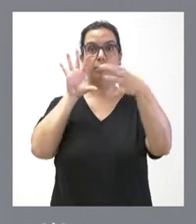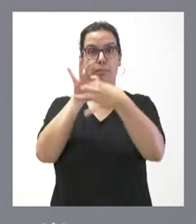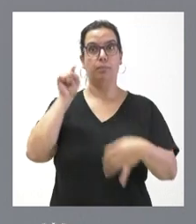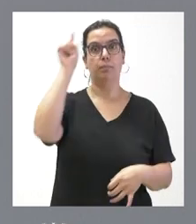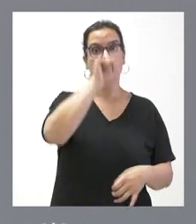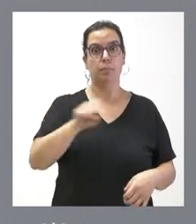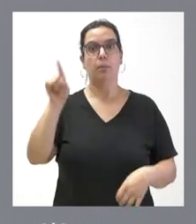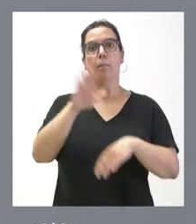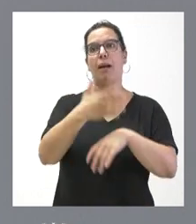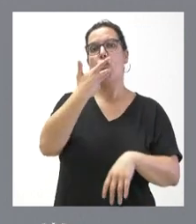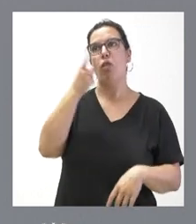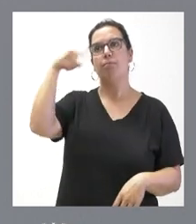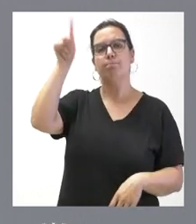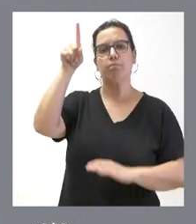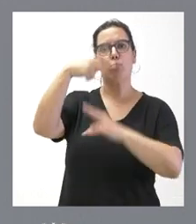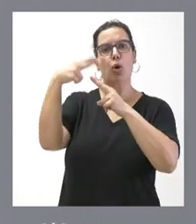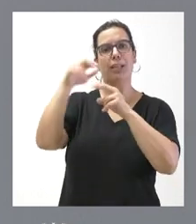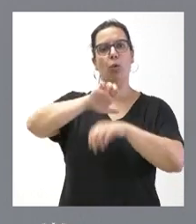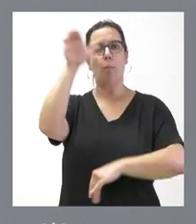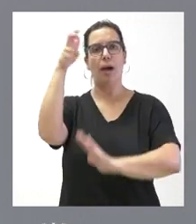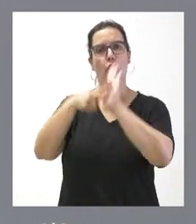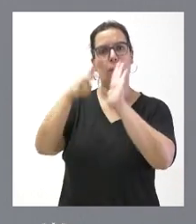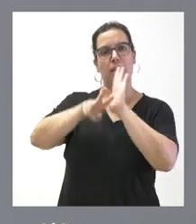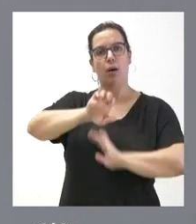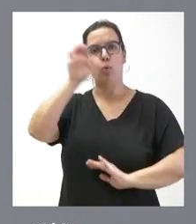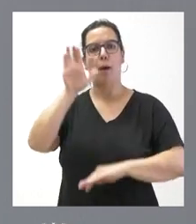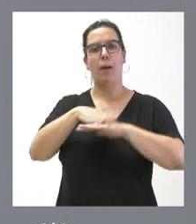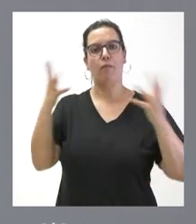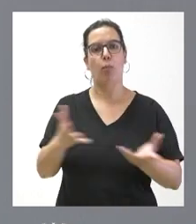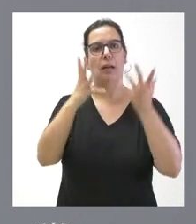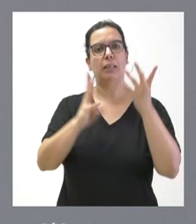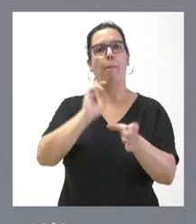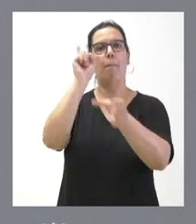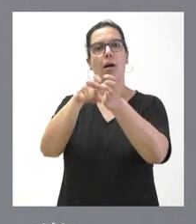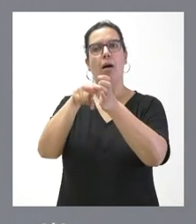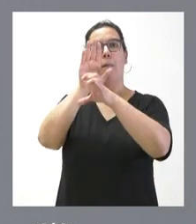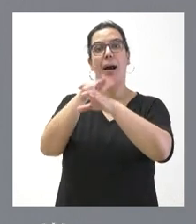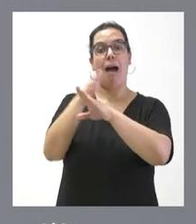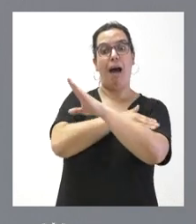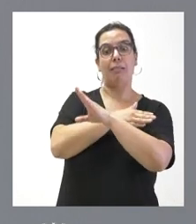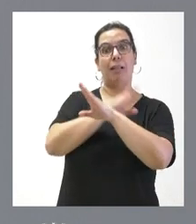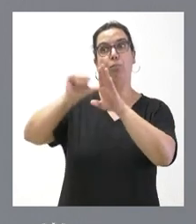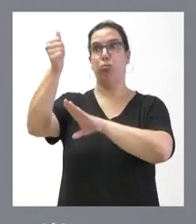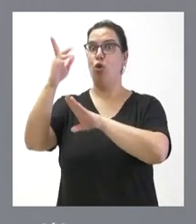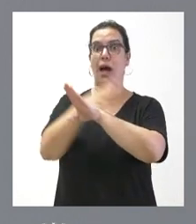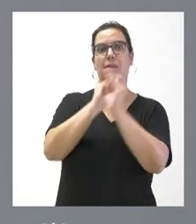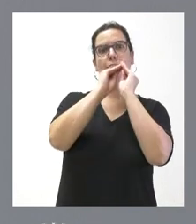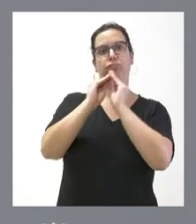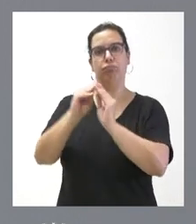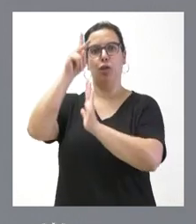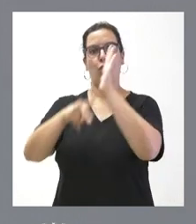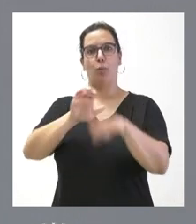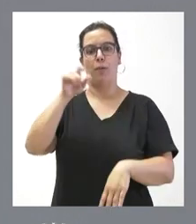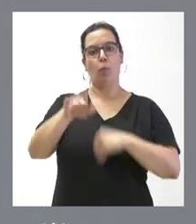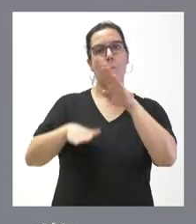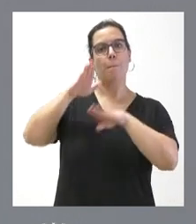conocer las políticas y normas europeas y para fomentar la participación en el proceso de elaboración de estas normas europeas. Este es un paso más